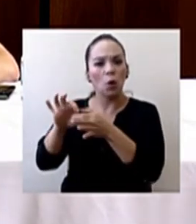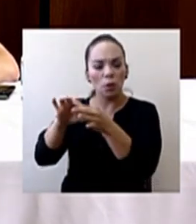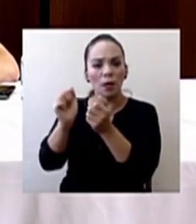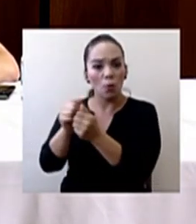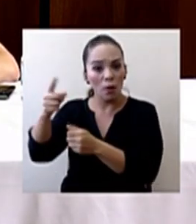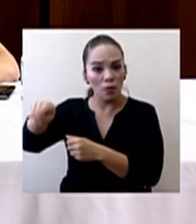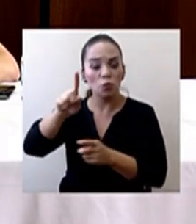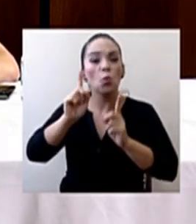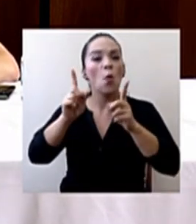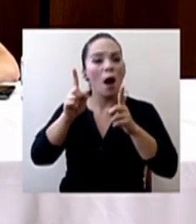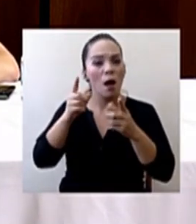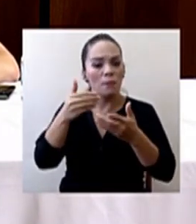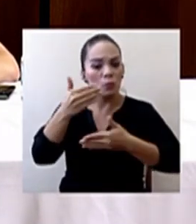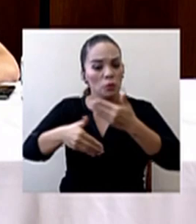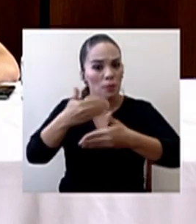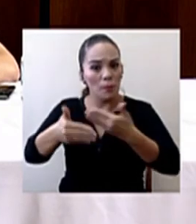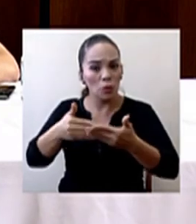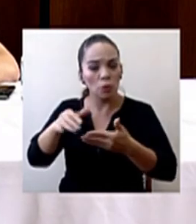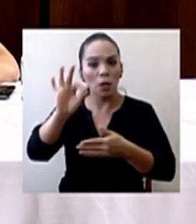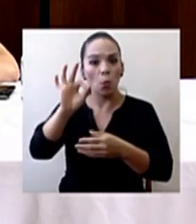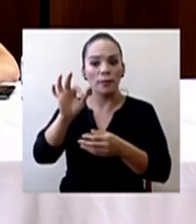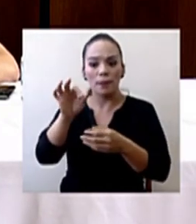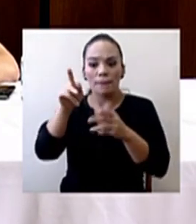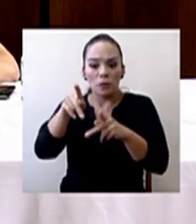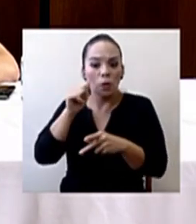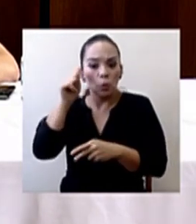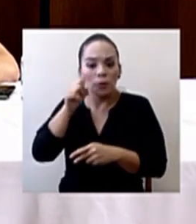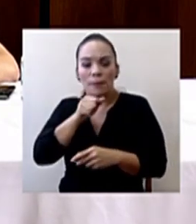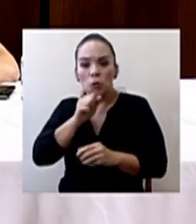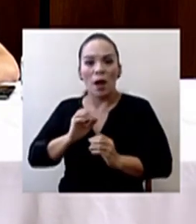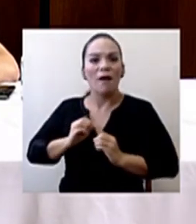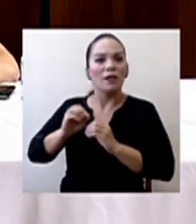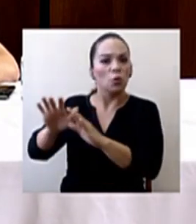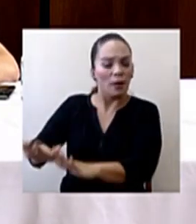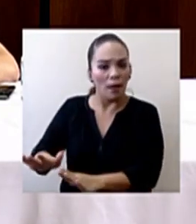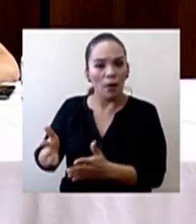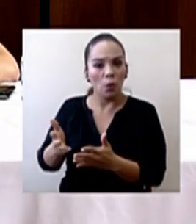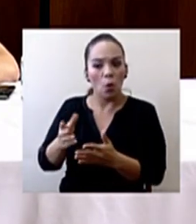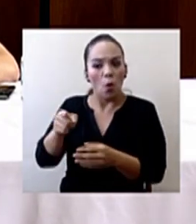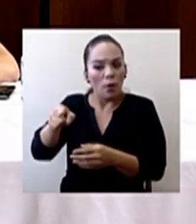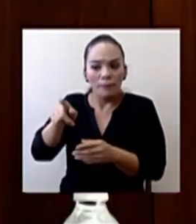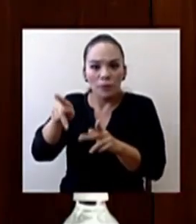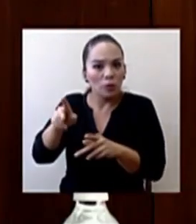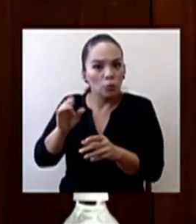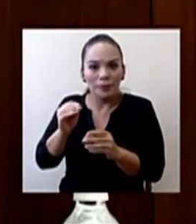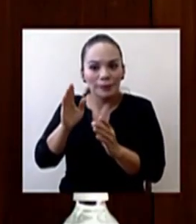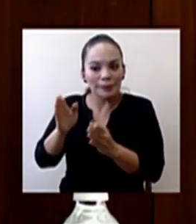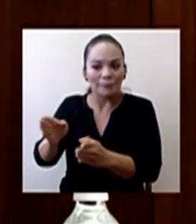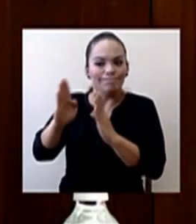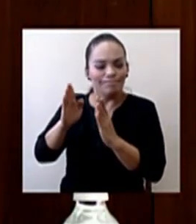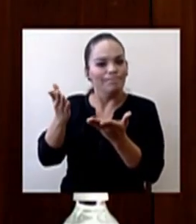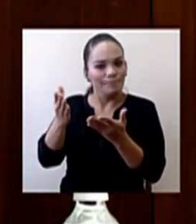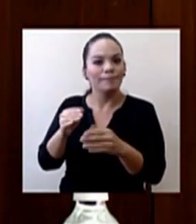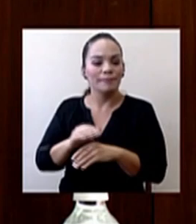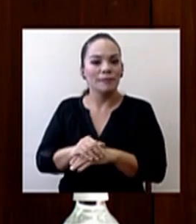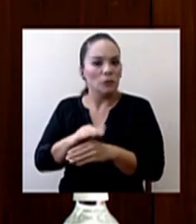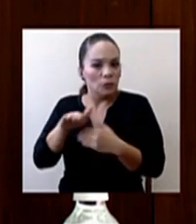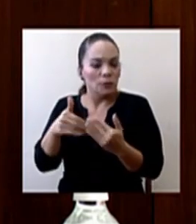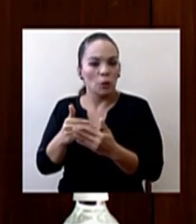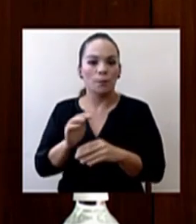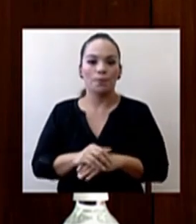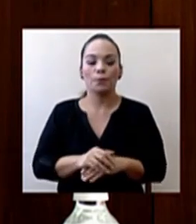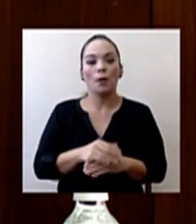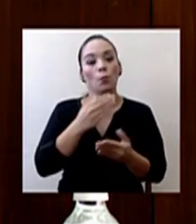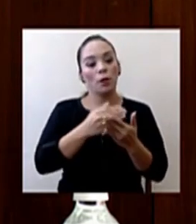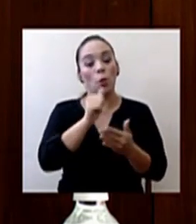¿Cuál es el procedimiento? ¿Se encuentra en un adulto abandonado o que no está tomando las medidas que debe? Bueno, los ATAPs que son